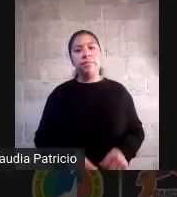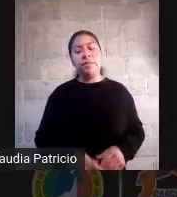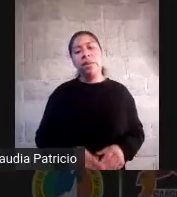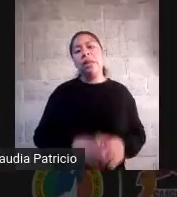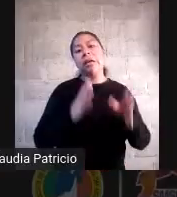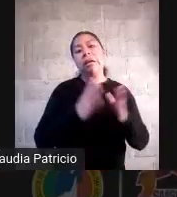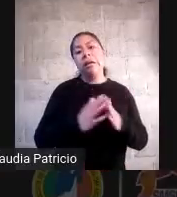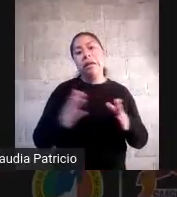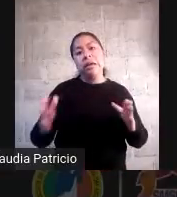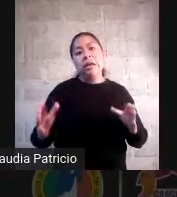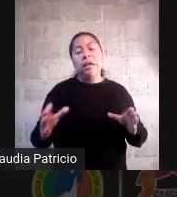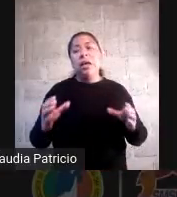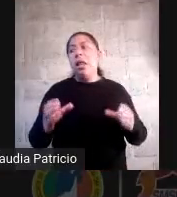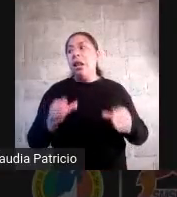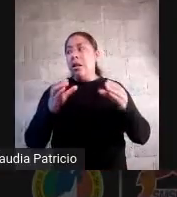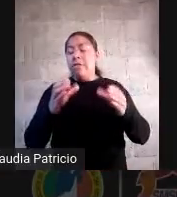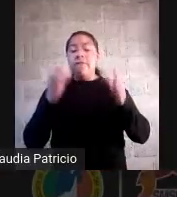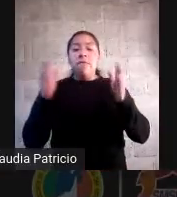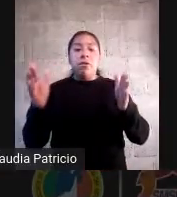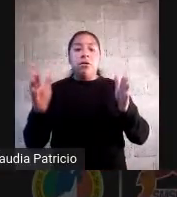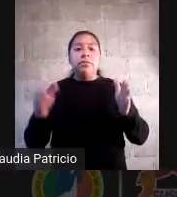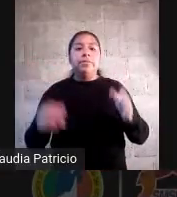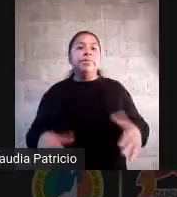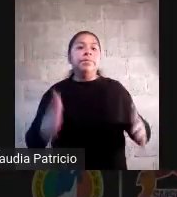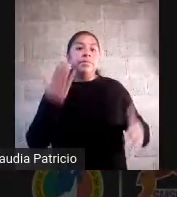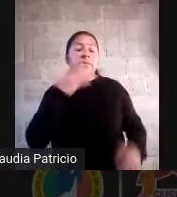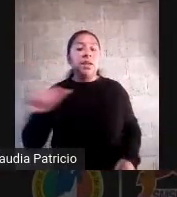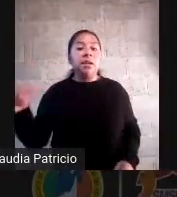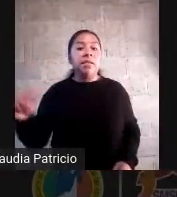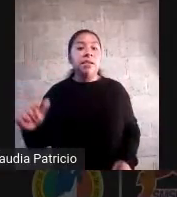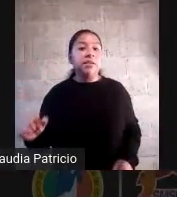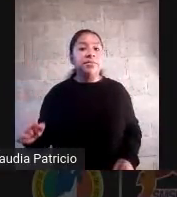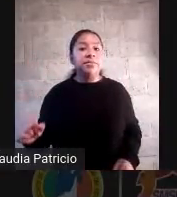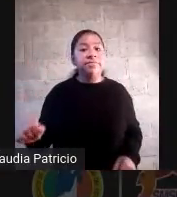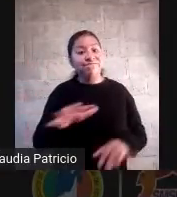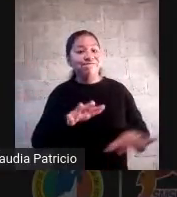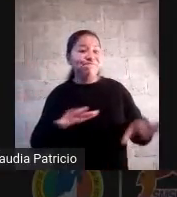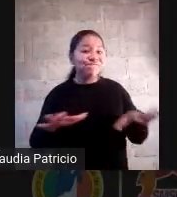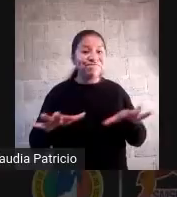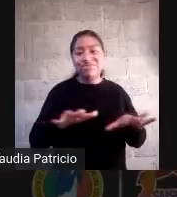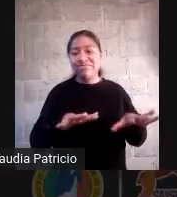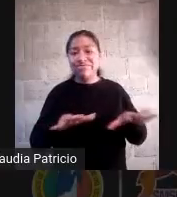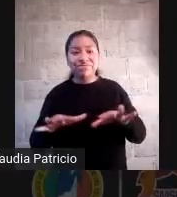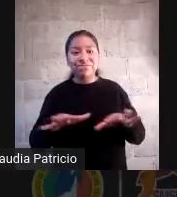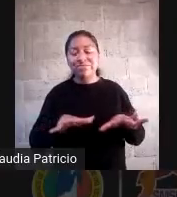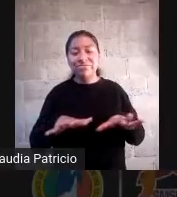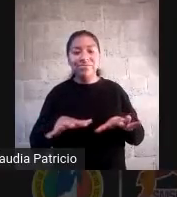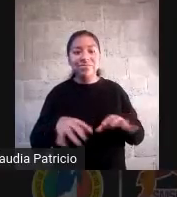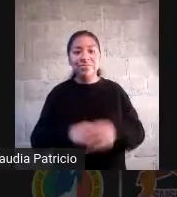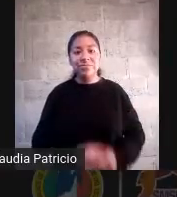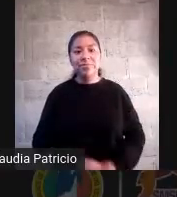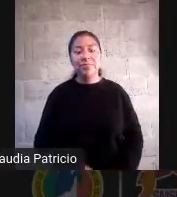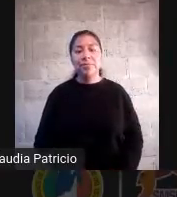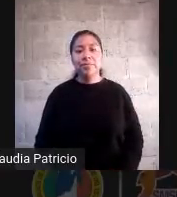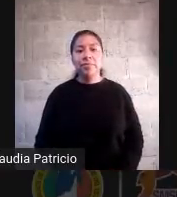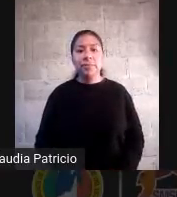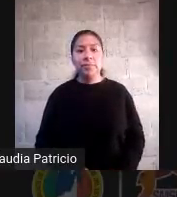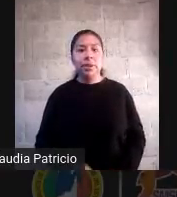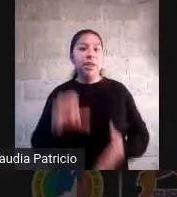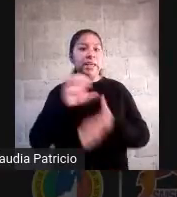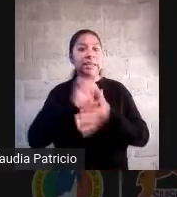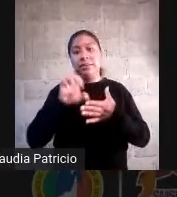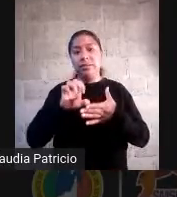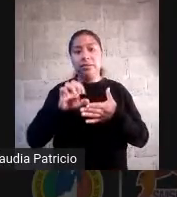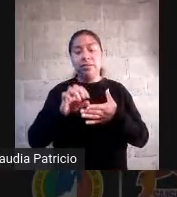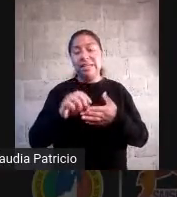últimos 20 años qué quiere decir esto que aquí quien rebana el queso en materia educativa no es la sep